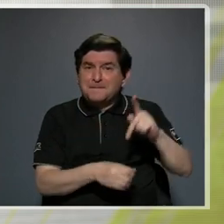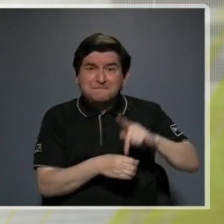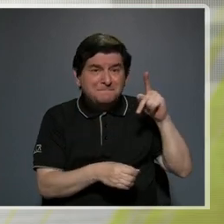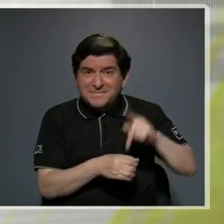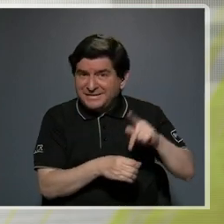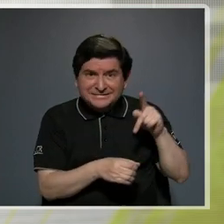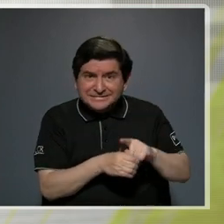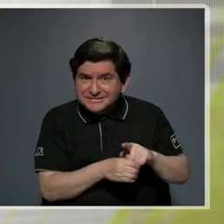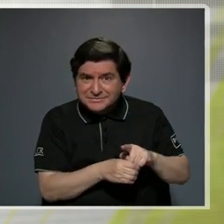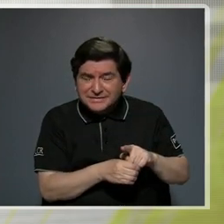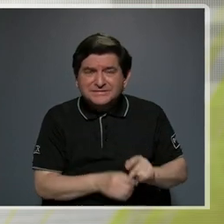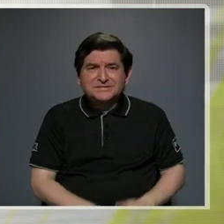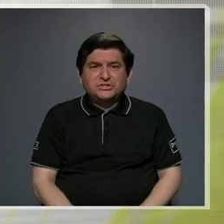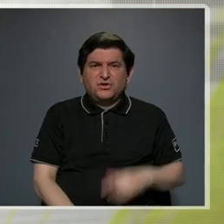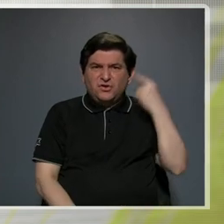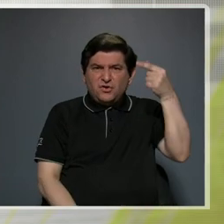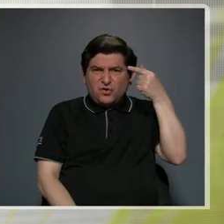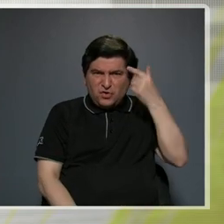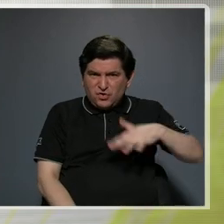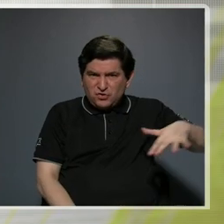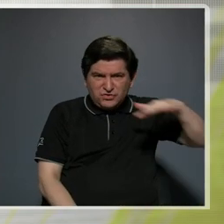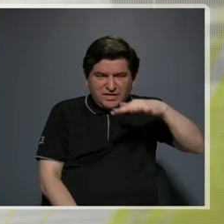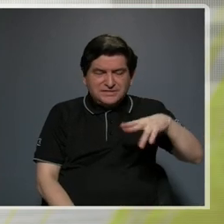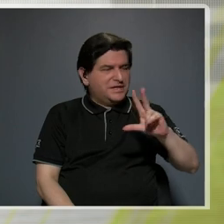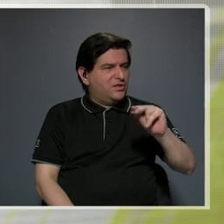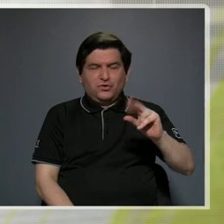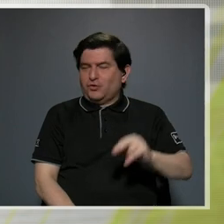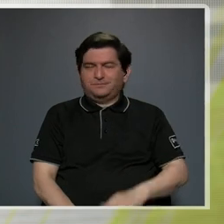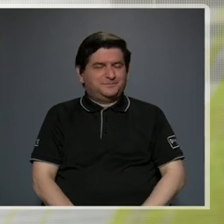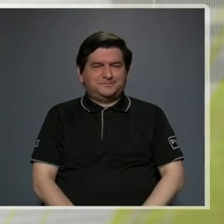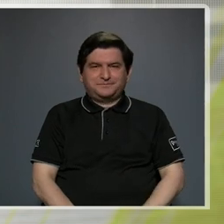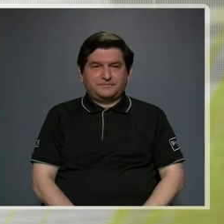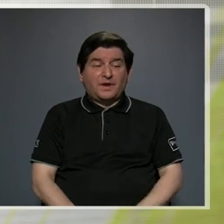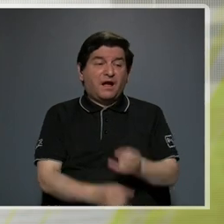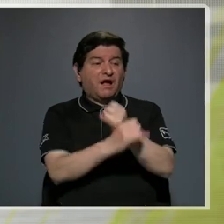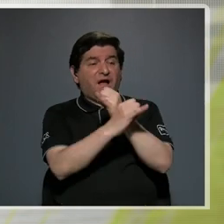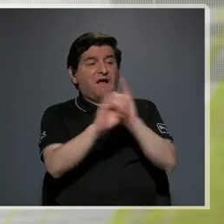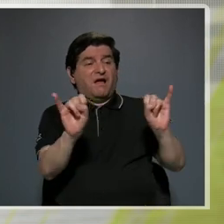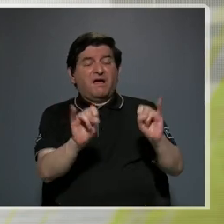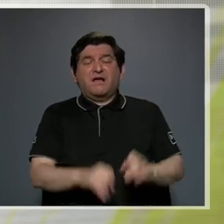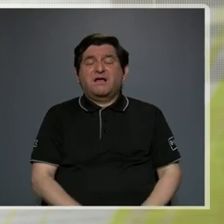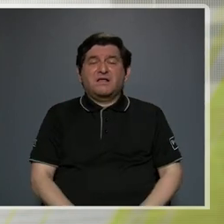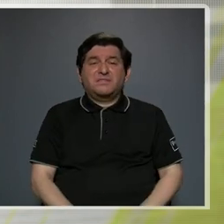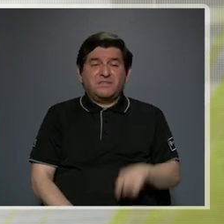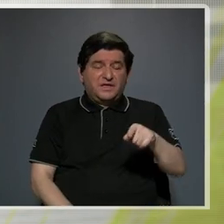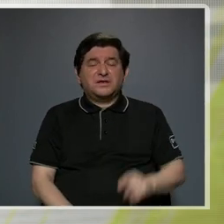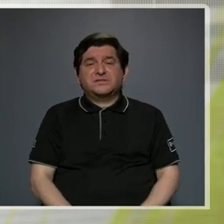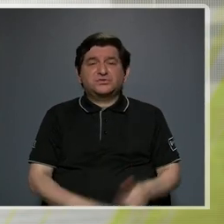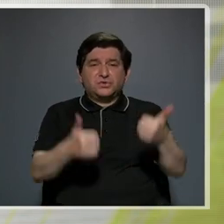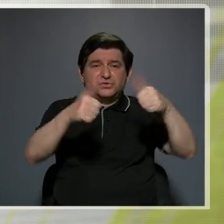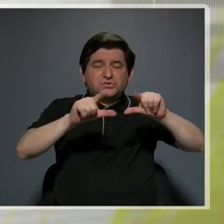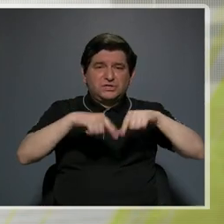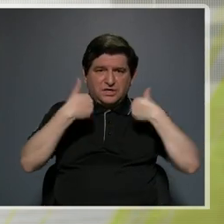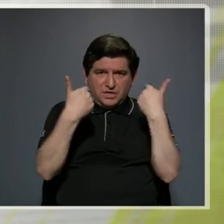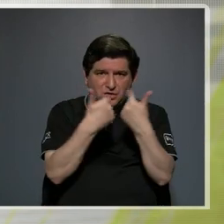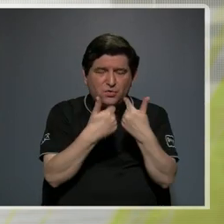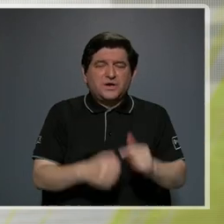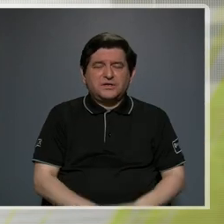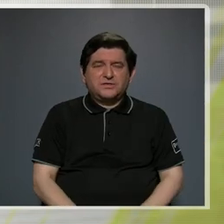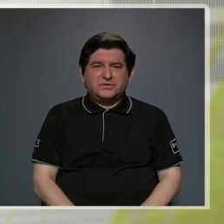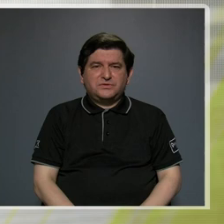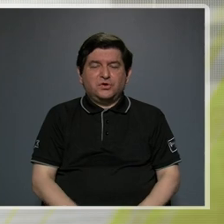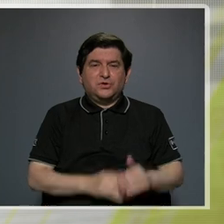participación digamos del Estado o del gobierno, sino que la independencia de las convenciones colectivas que la dirige entre